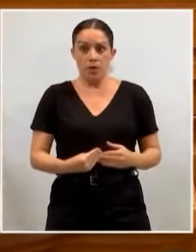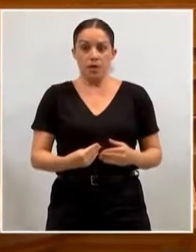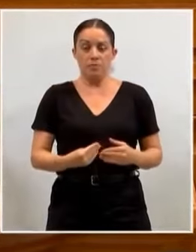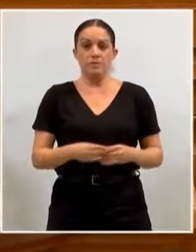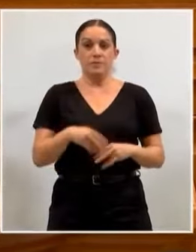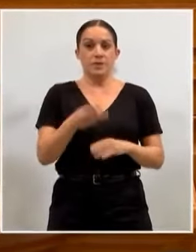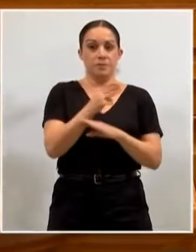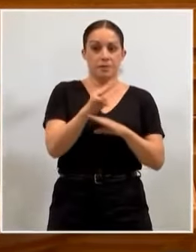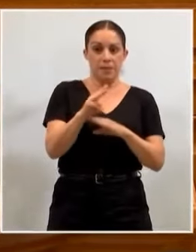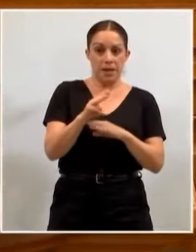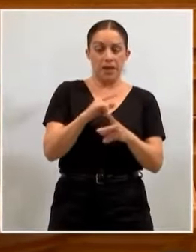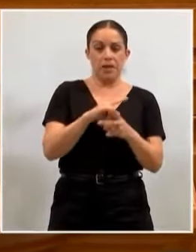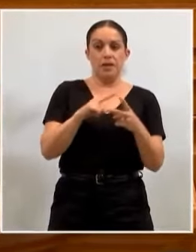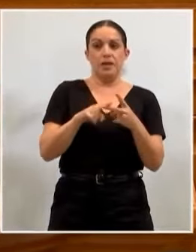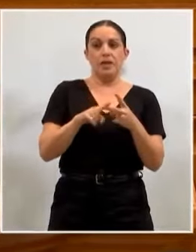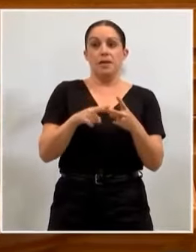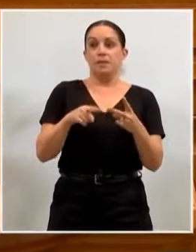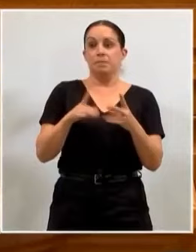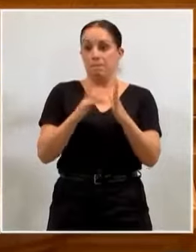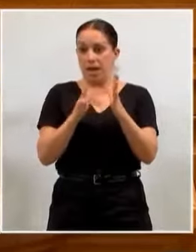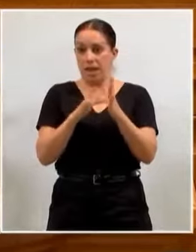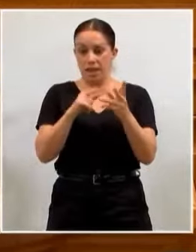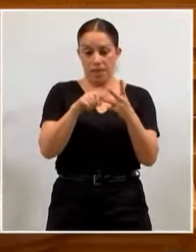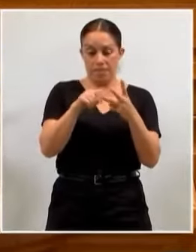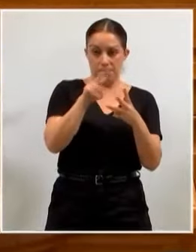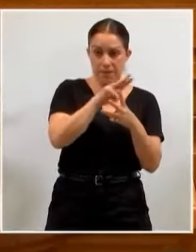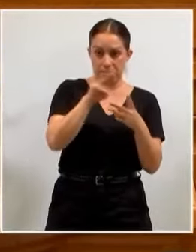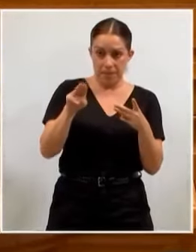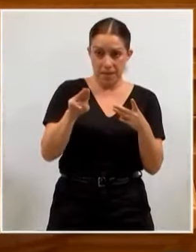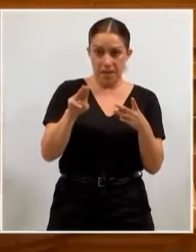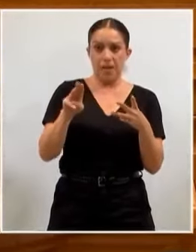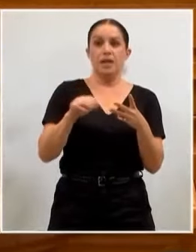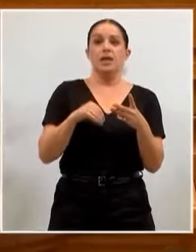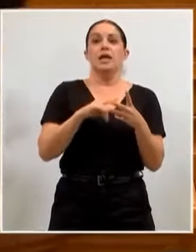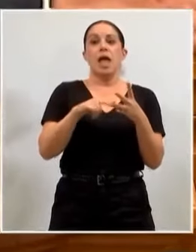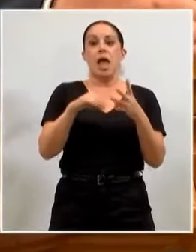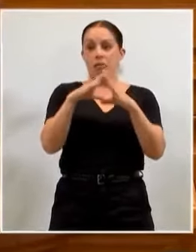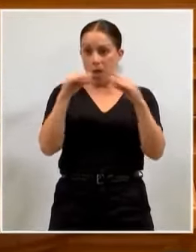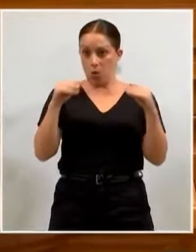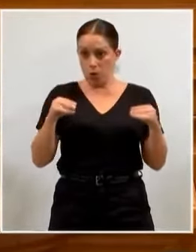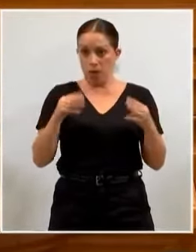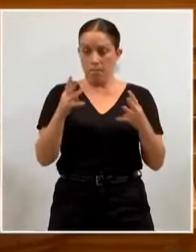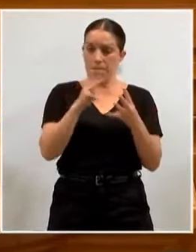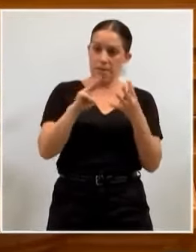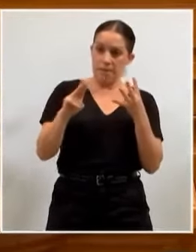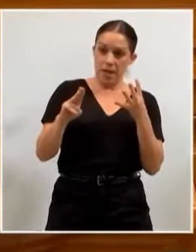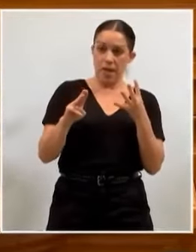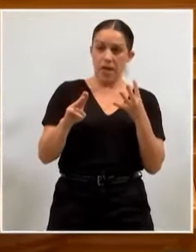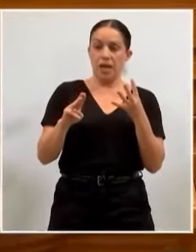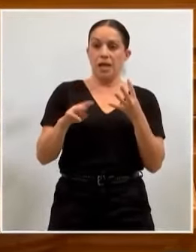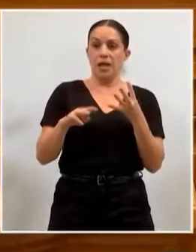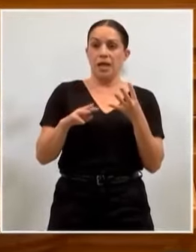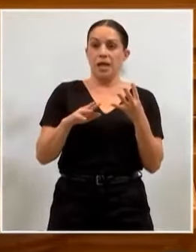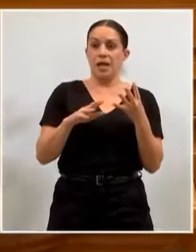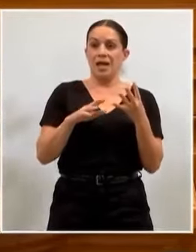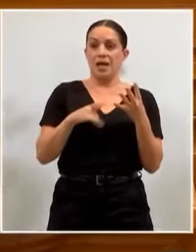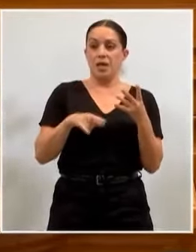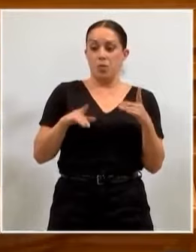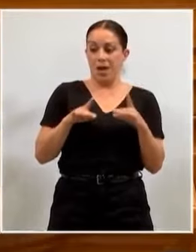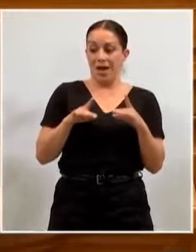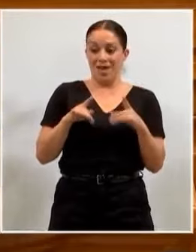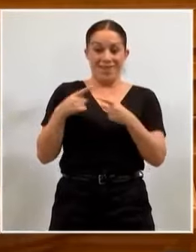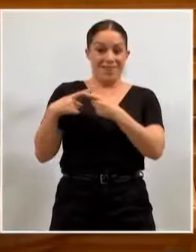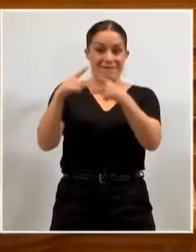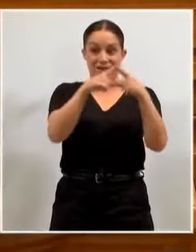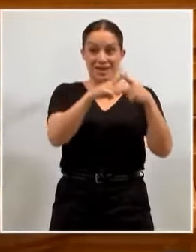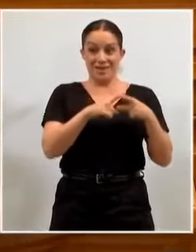PP, Valencia, PP y Andalucía, PP, y con razones geográficas muy diferentes,